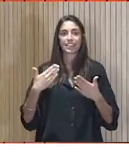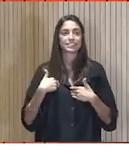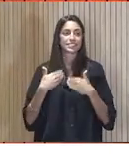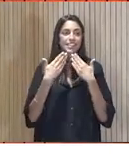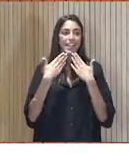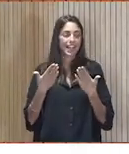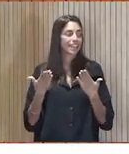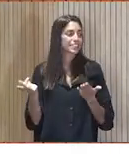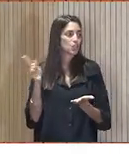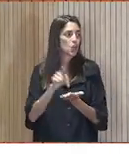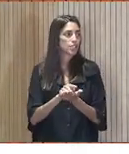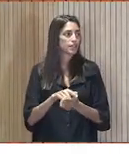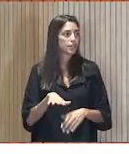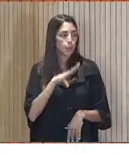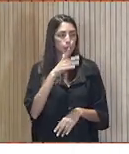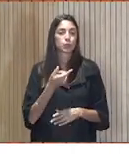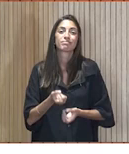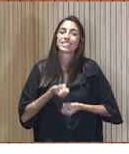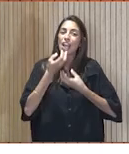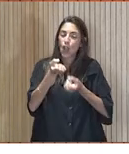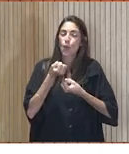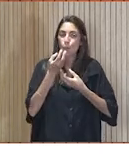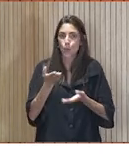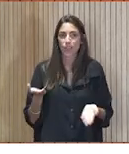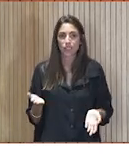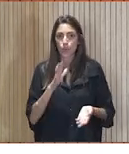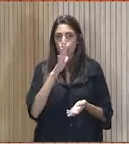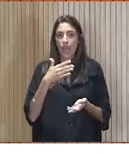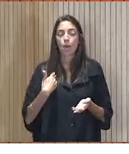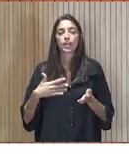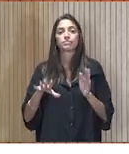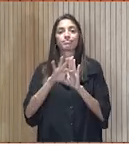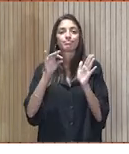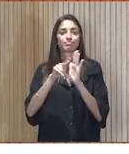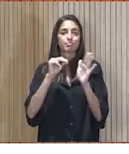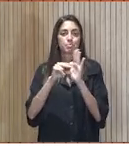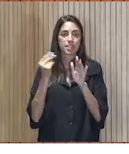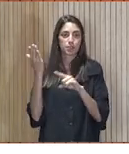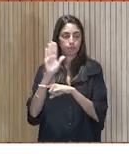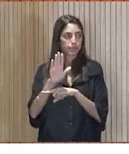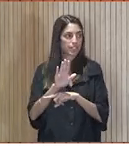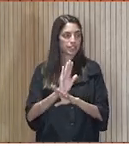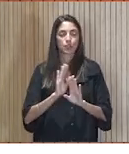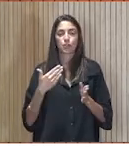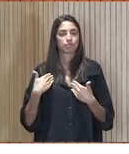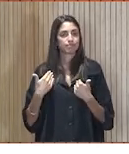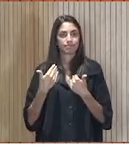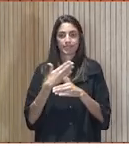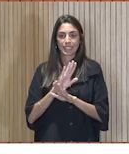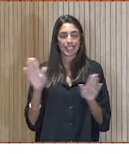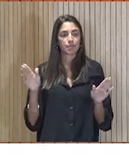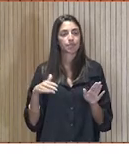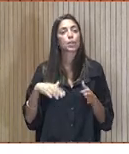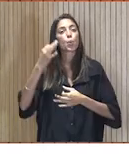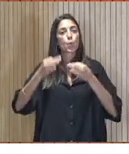que estabas haciendo un spoiler Sí Estabas haciendo un spoiler Porque ahora viene un vídeo De otra organización Os dejo ya de verdad A este jurado tan